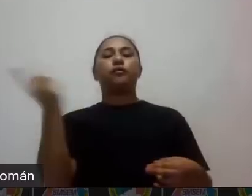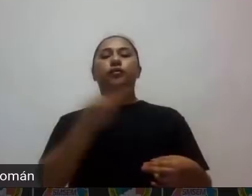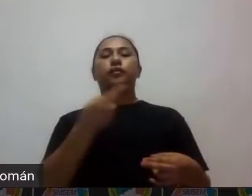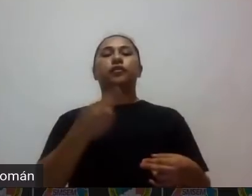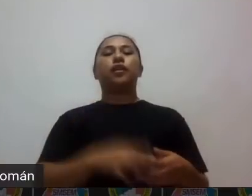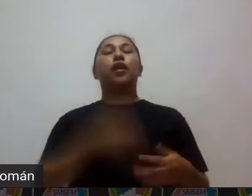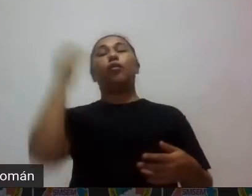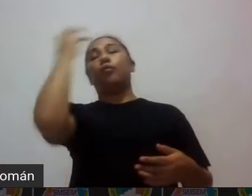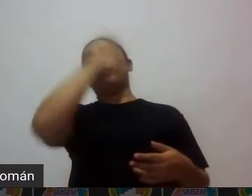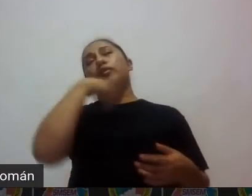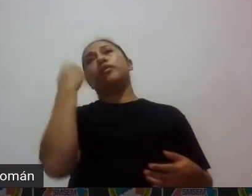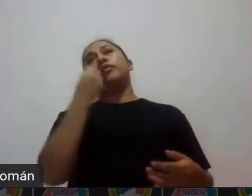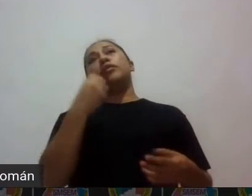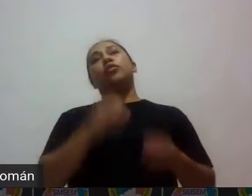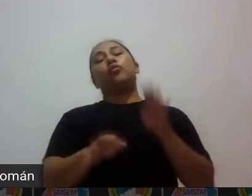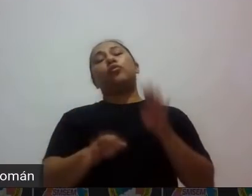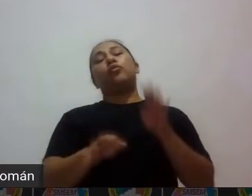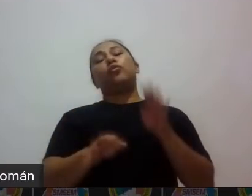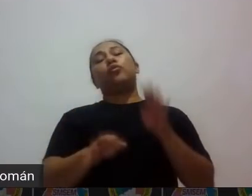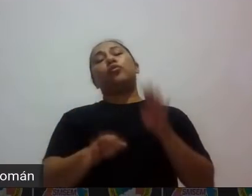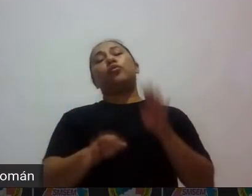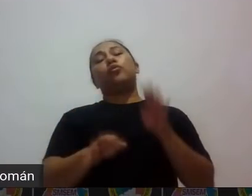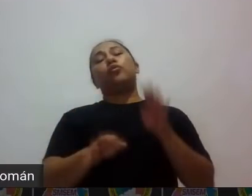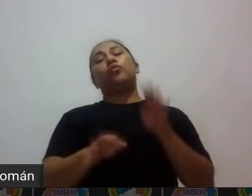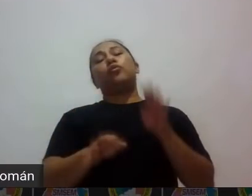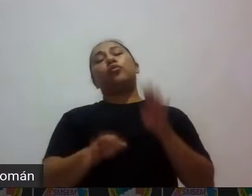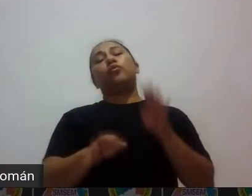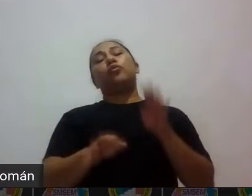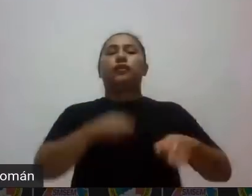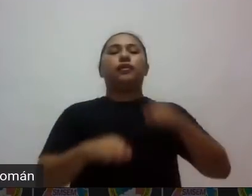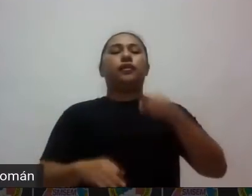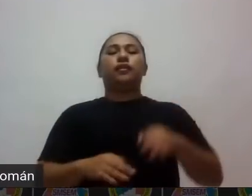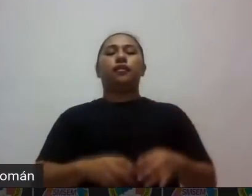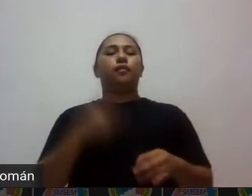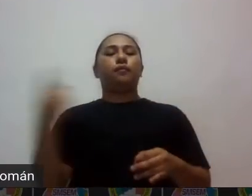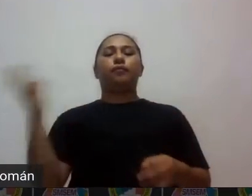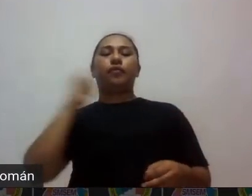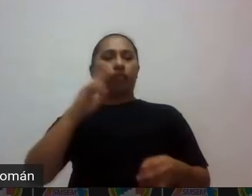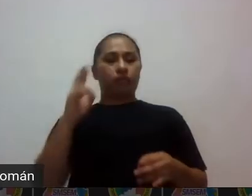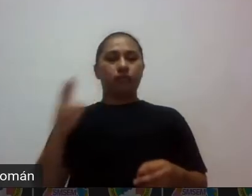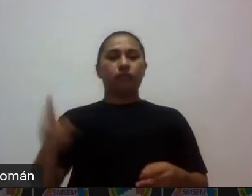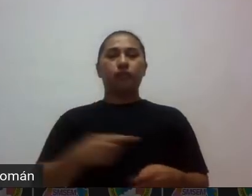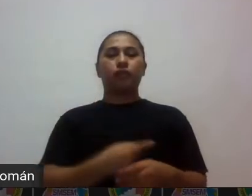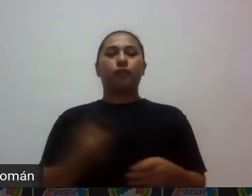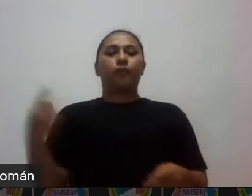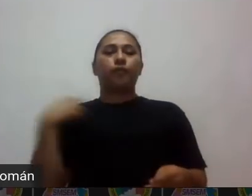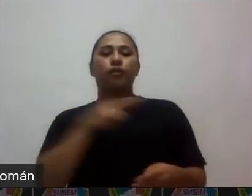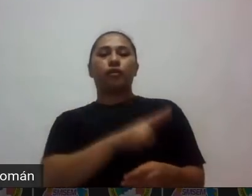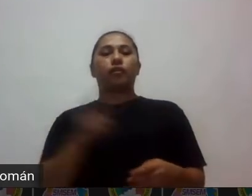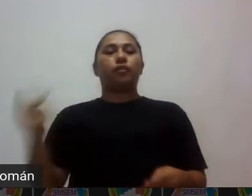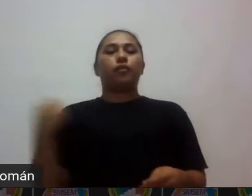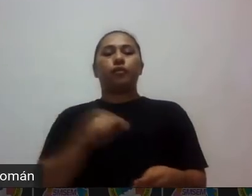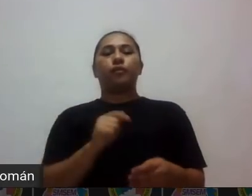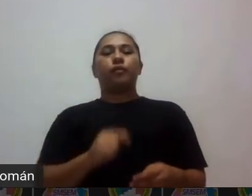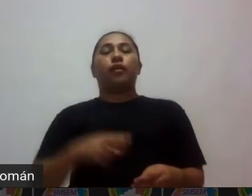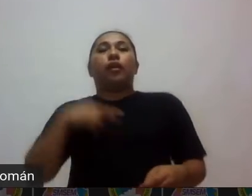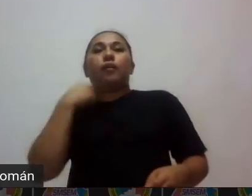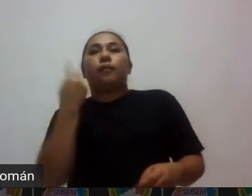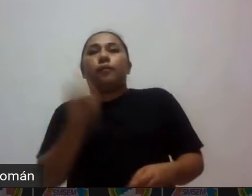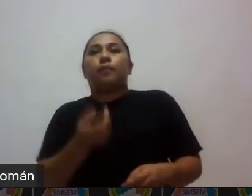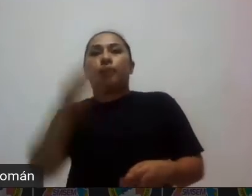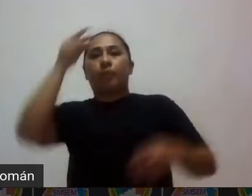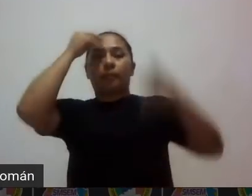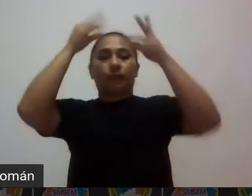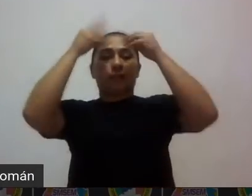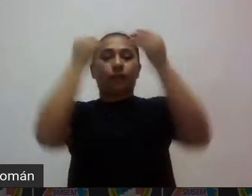evaluación en su carácter formativo y que se deba transitar de evaluar cumplimiento evaluar el nivel de logros de un aprendizaje